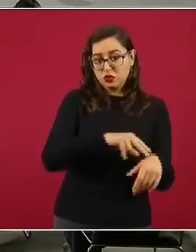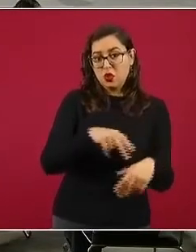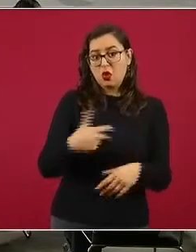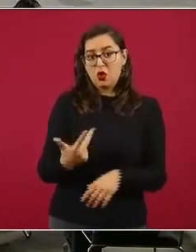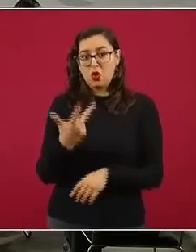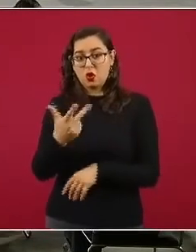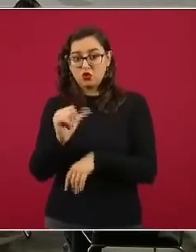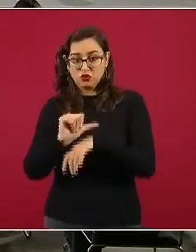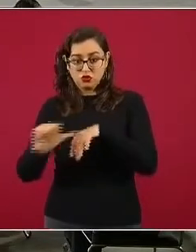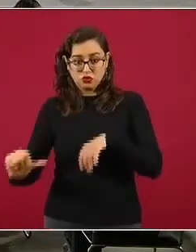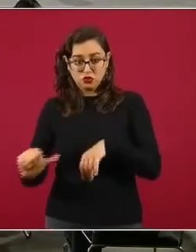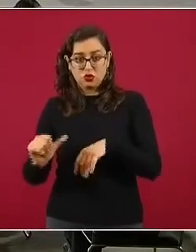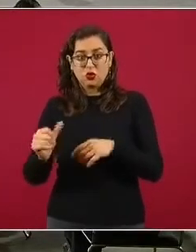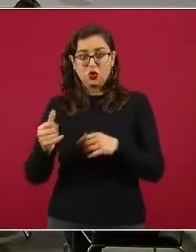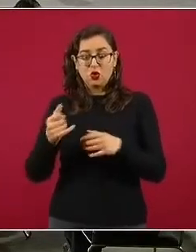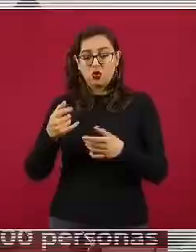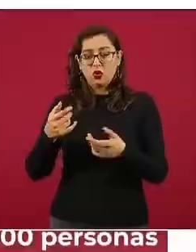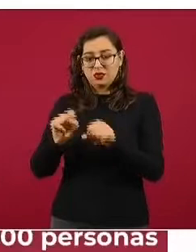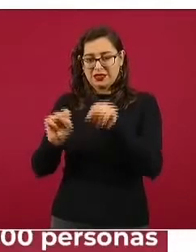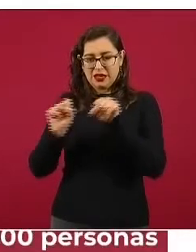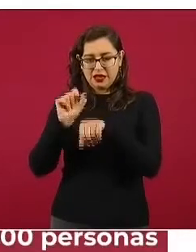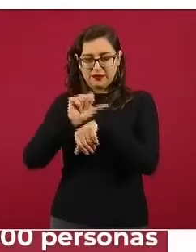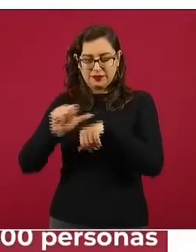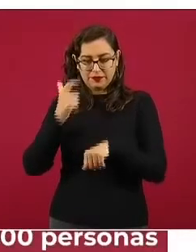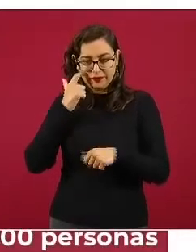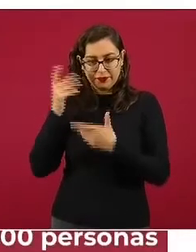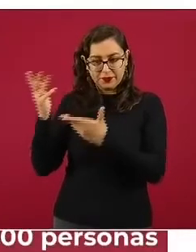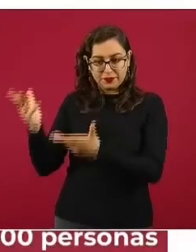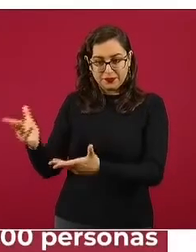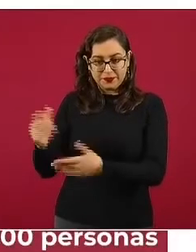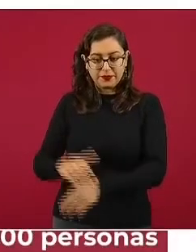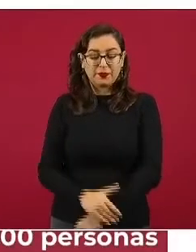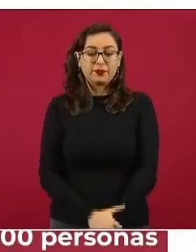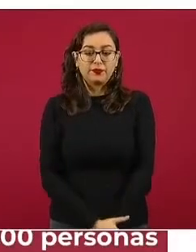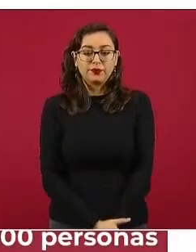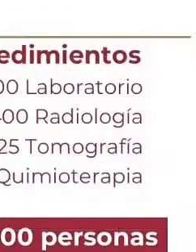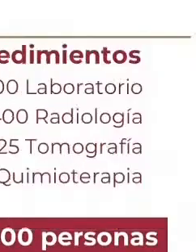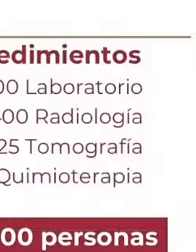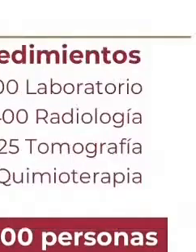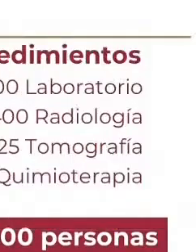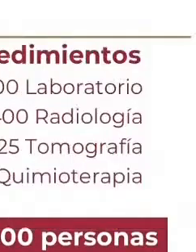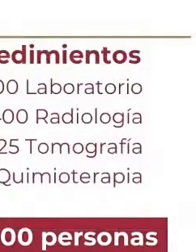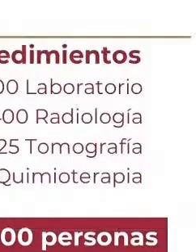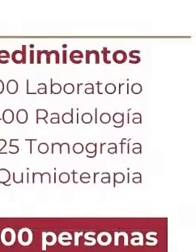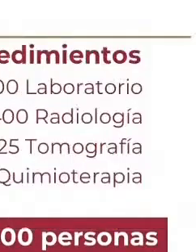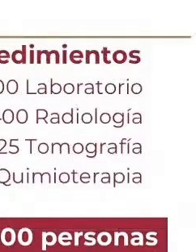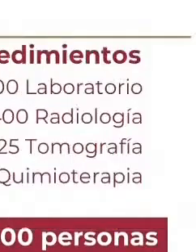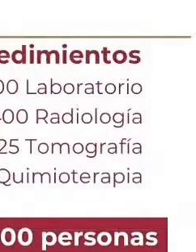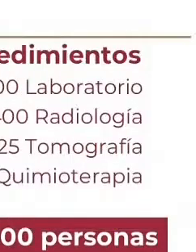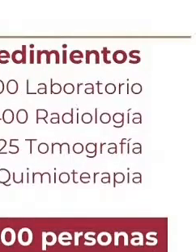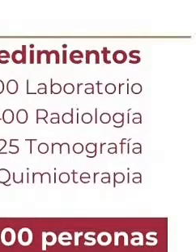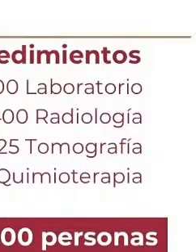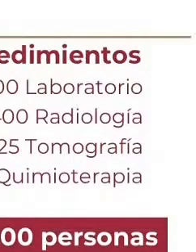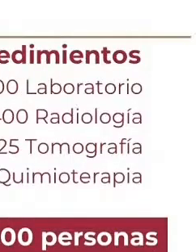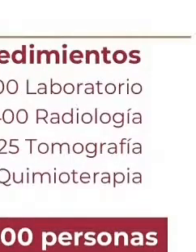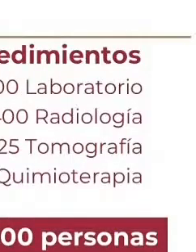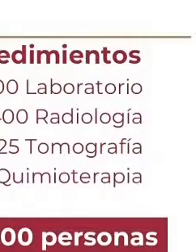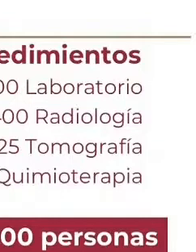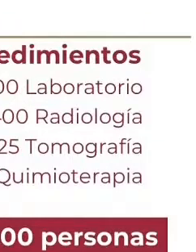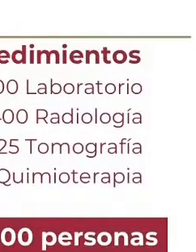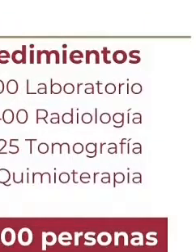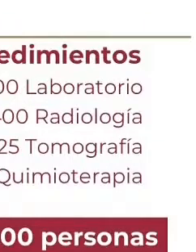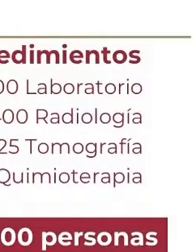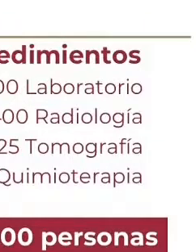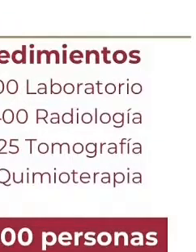32 especialidades que van a atender más de 156 mil consultas por año, 8 quirófanos,